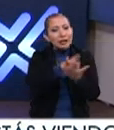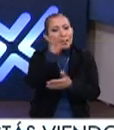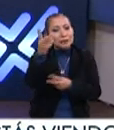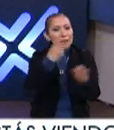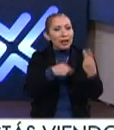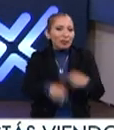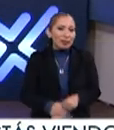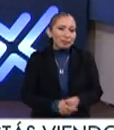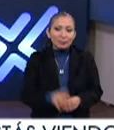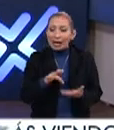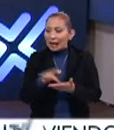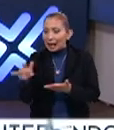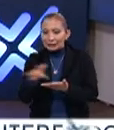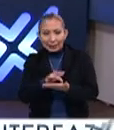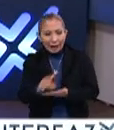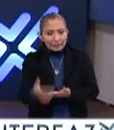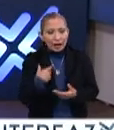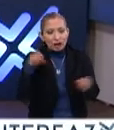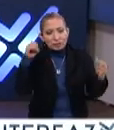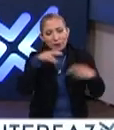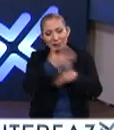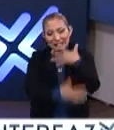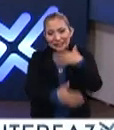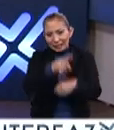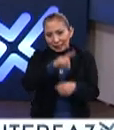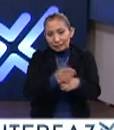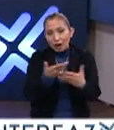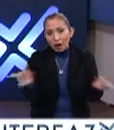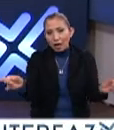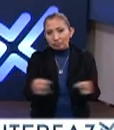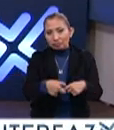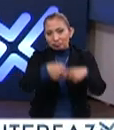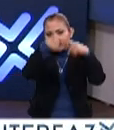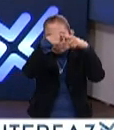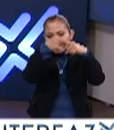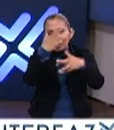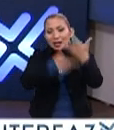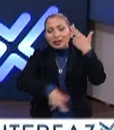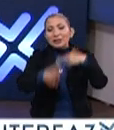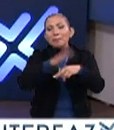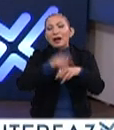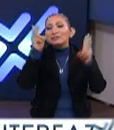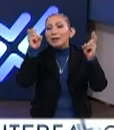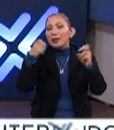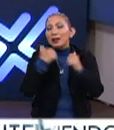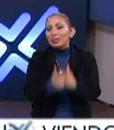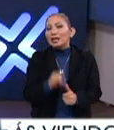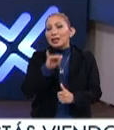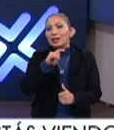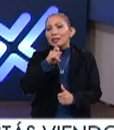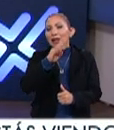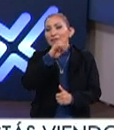estar con nosotros. Muchas gracias a ustedes. Nos vemos en 15 días. Vamos a hacer una breve pausa y regresamos con más temas. No se vayan, esto es Interfaz.